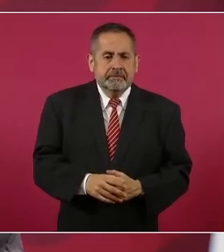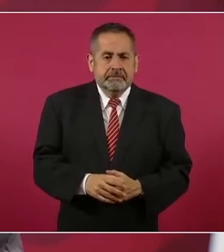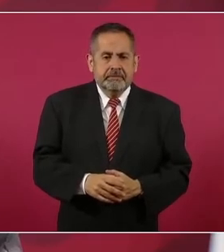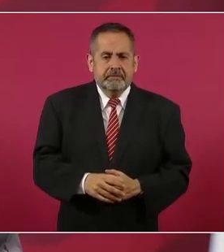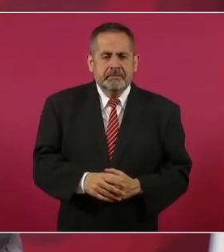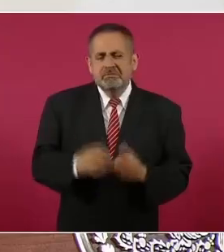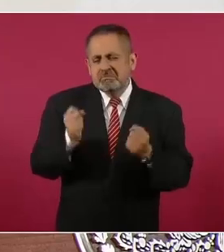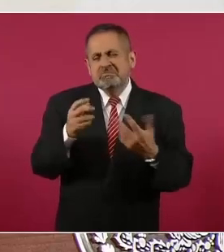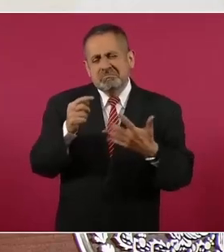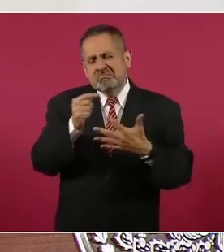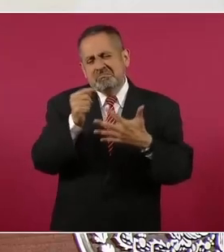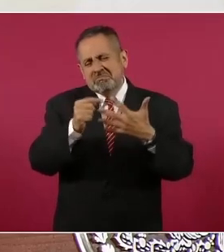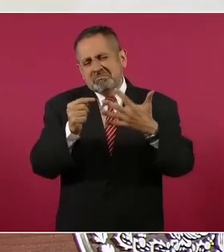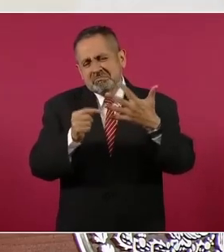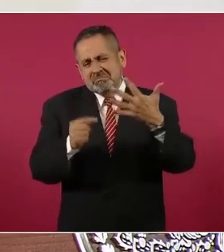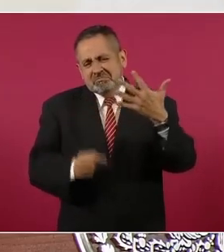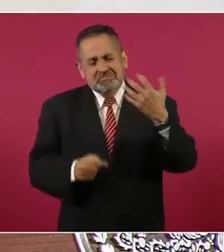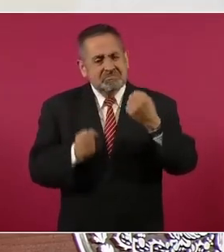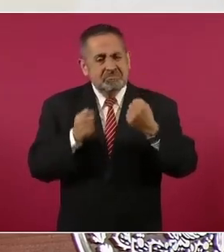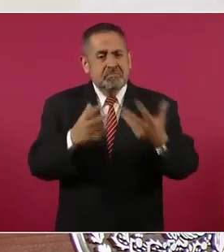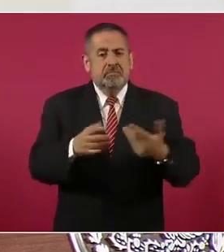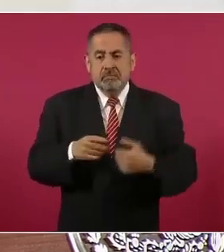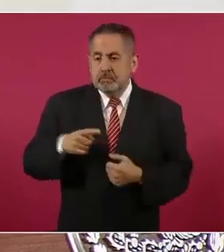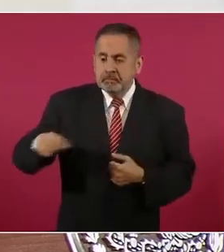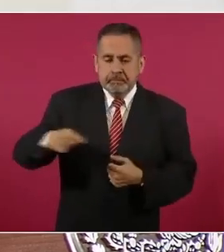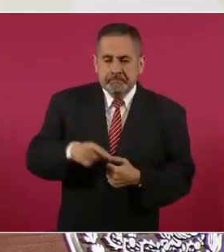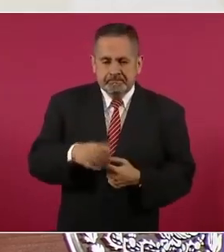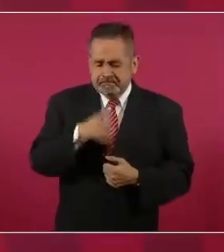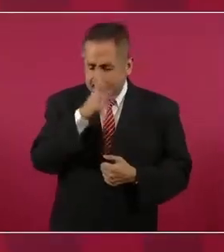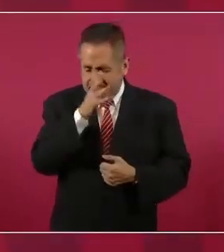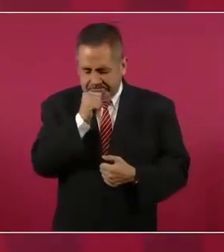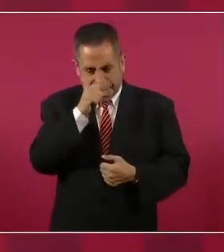y muchas otras cosas y no pudieron